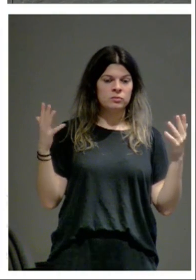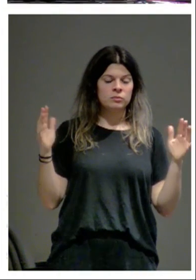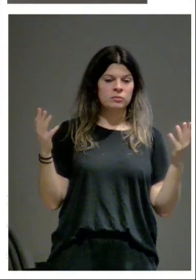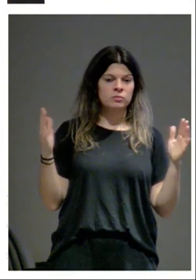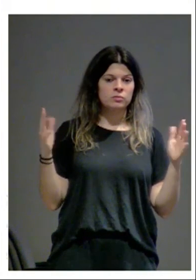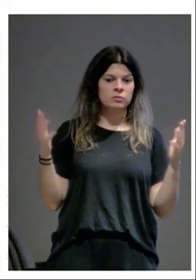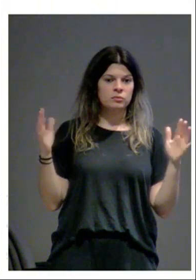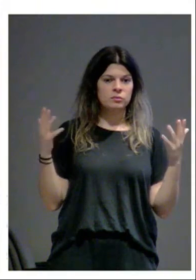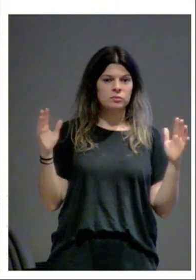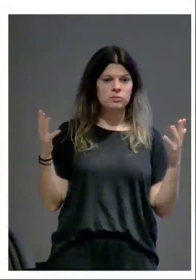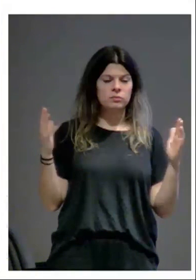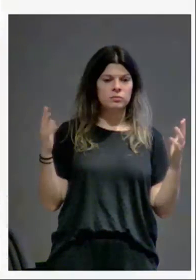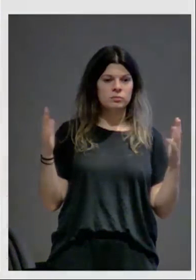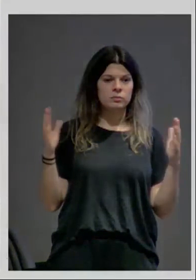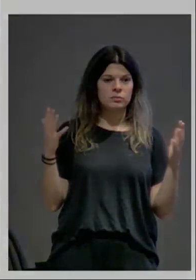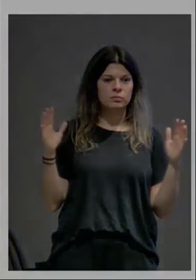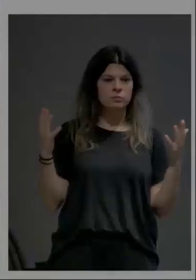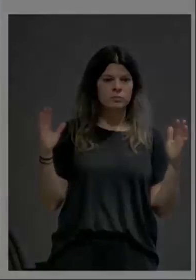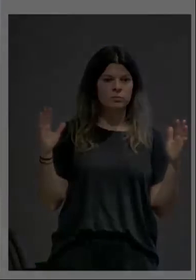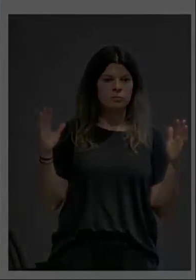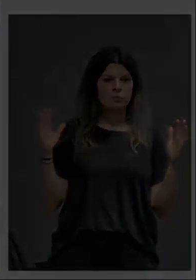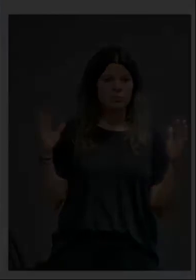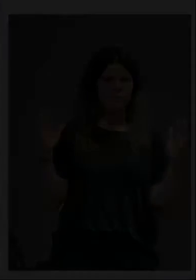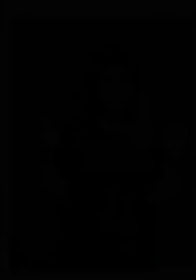aplausos aplausos aplausos